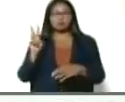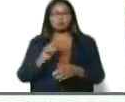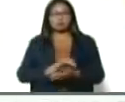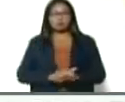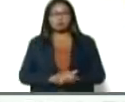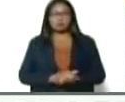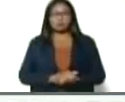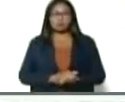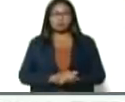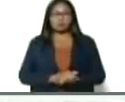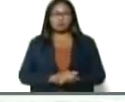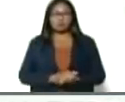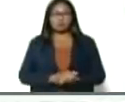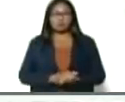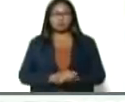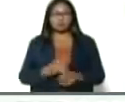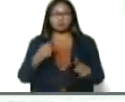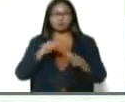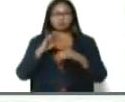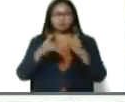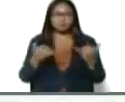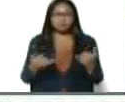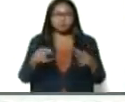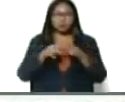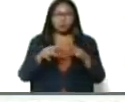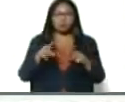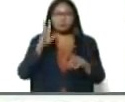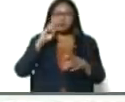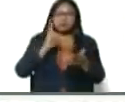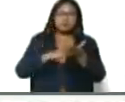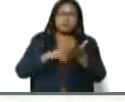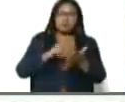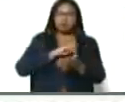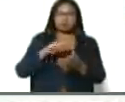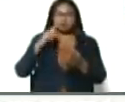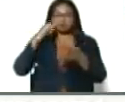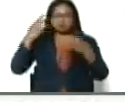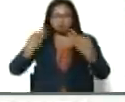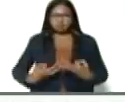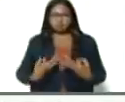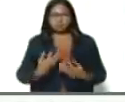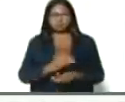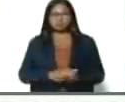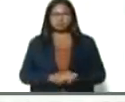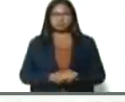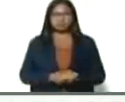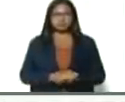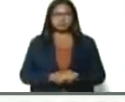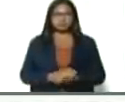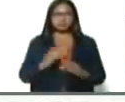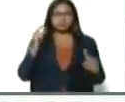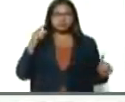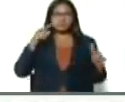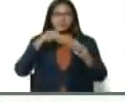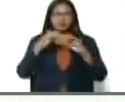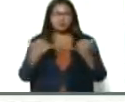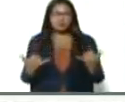y grandes metas, basadas en la realidad, con los pies, la tierra, grandes metas,